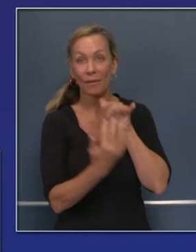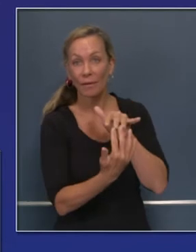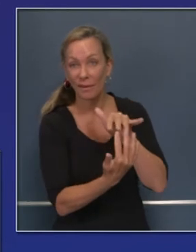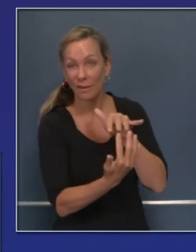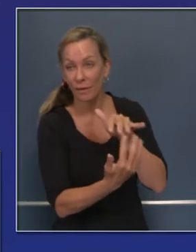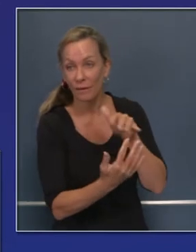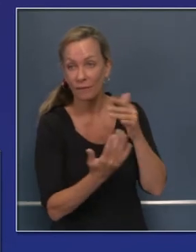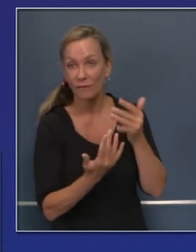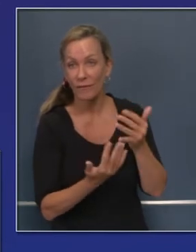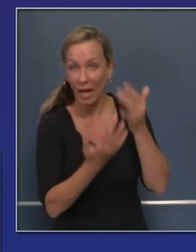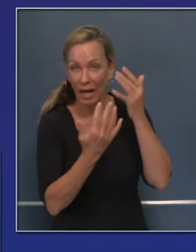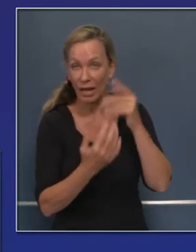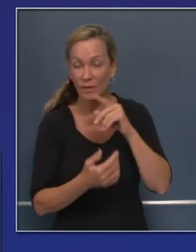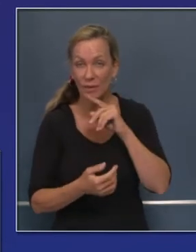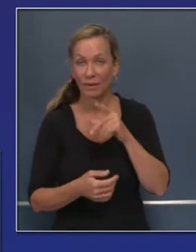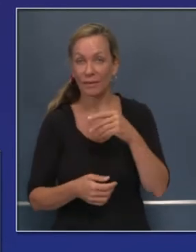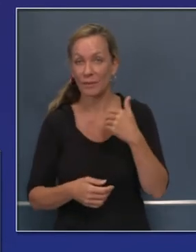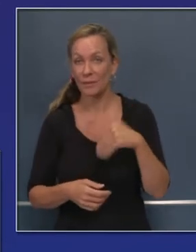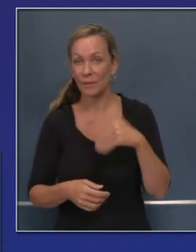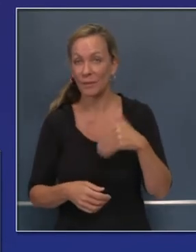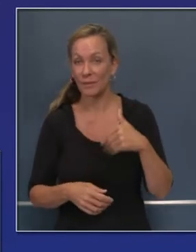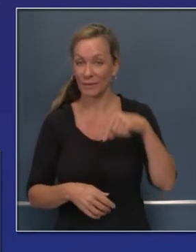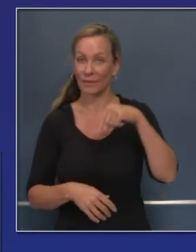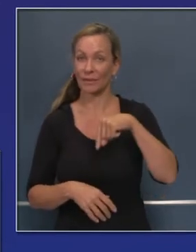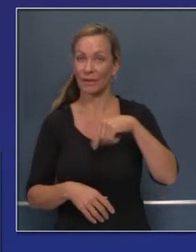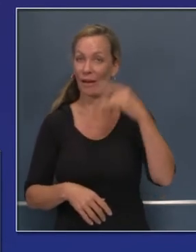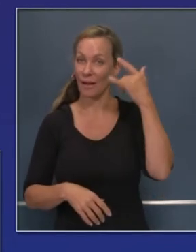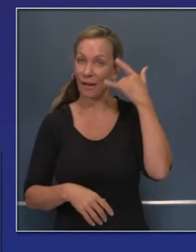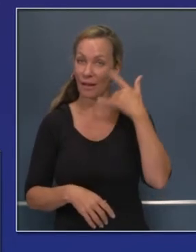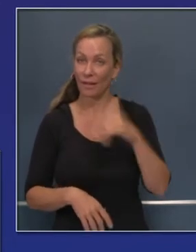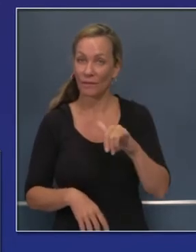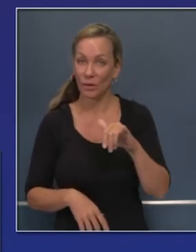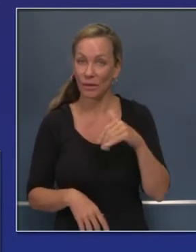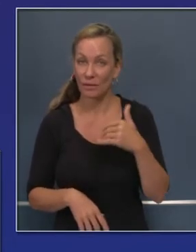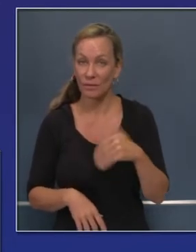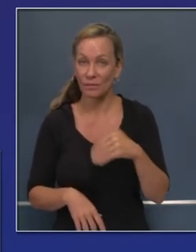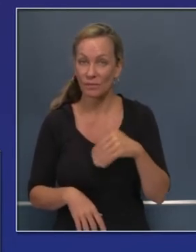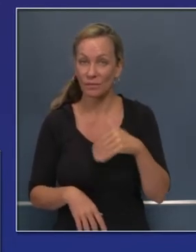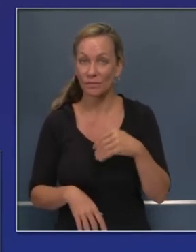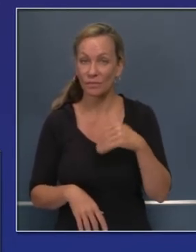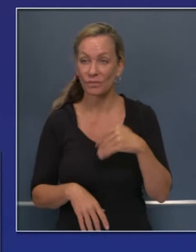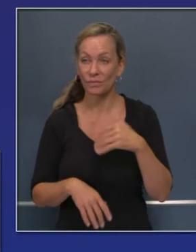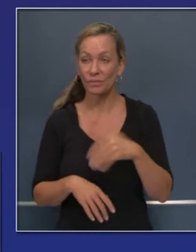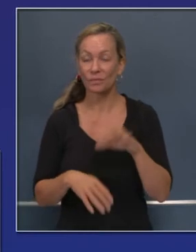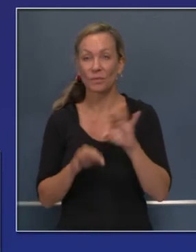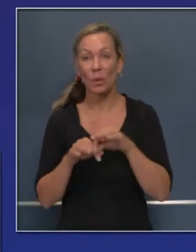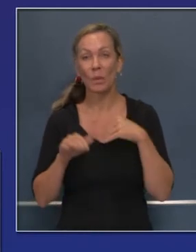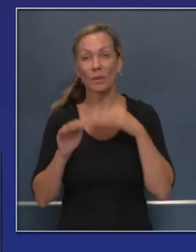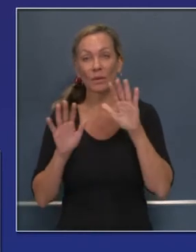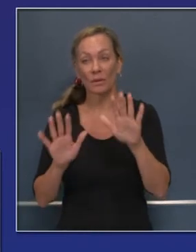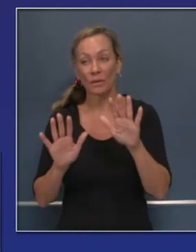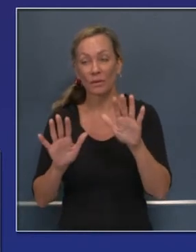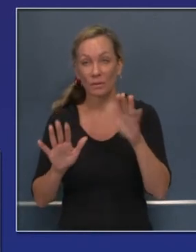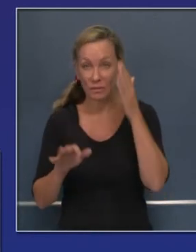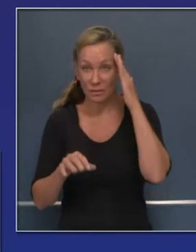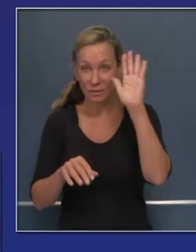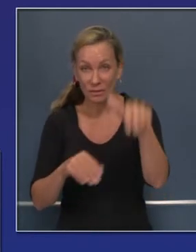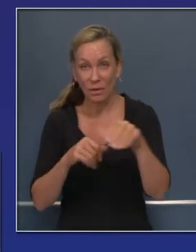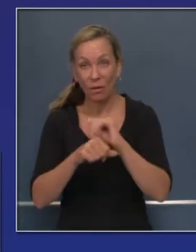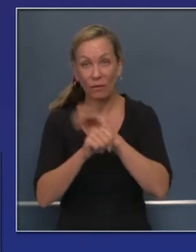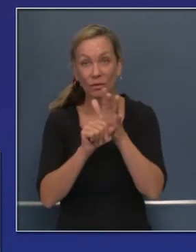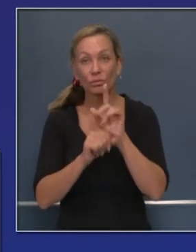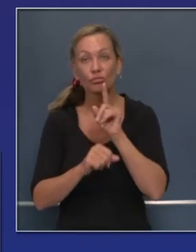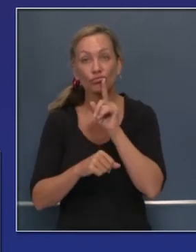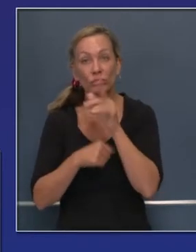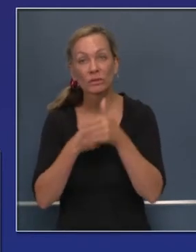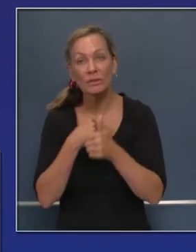largo del estado de California. Y brevemente quiero seguir recordándoles lo mortal que es esta enfermedad y